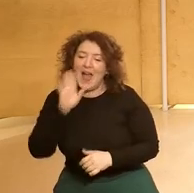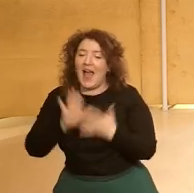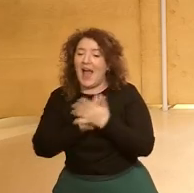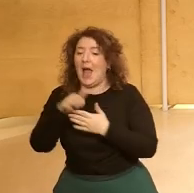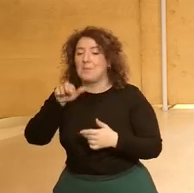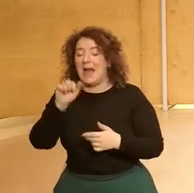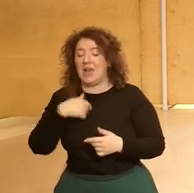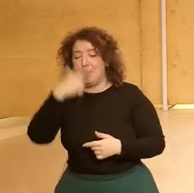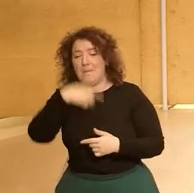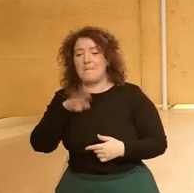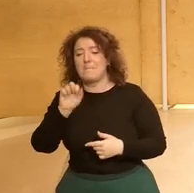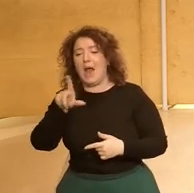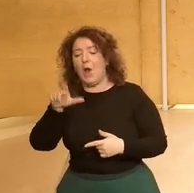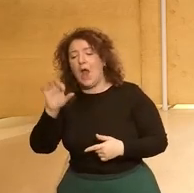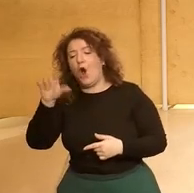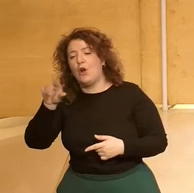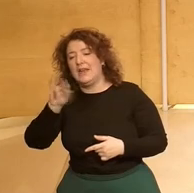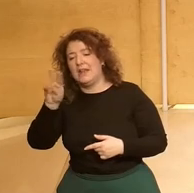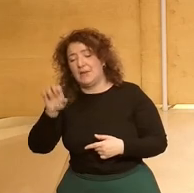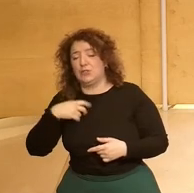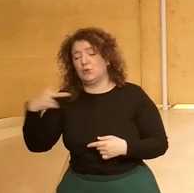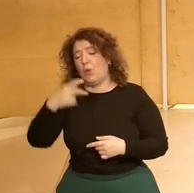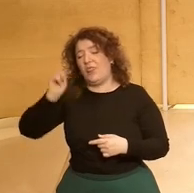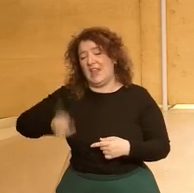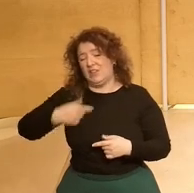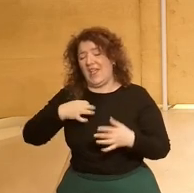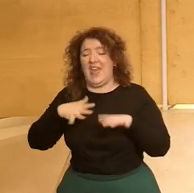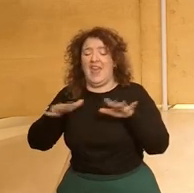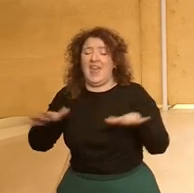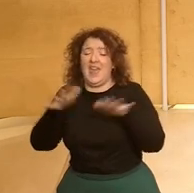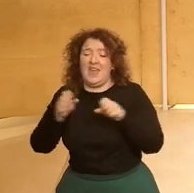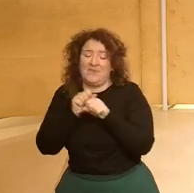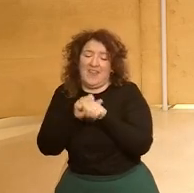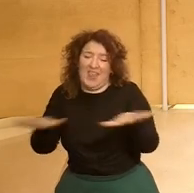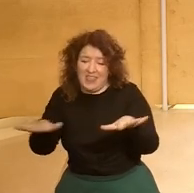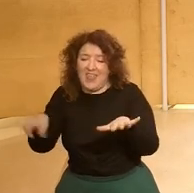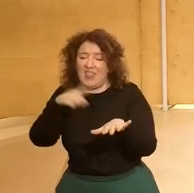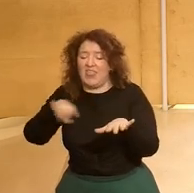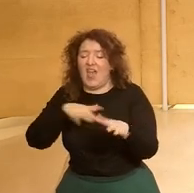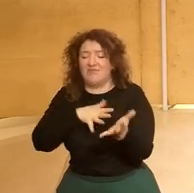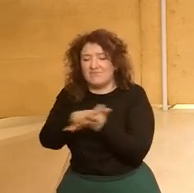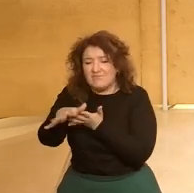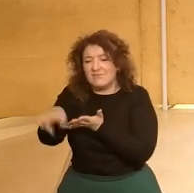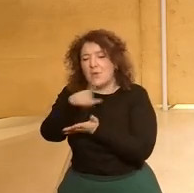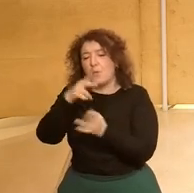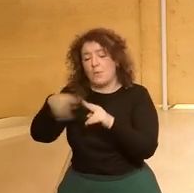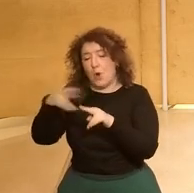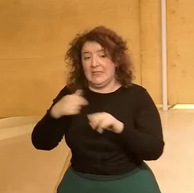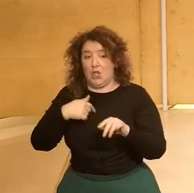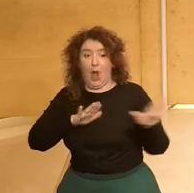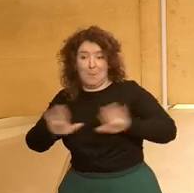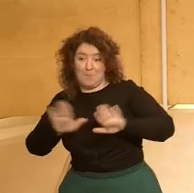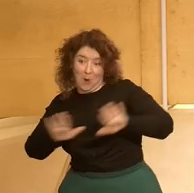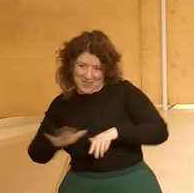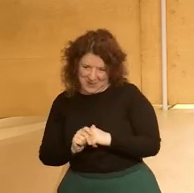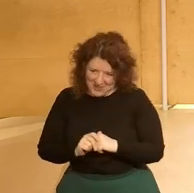María, soy Paula Oliver, subdirectora de Incidencia Política en Talento para el Futuro y vuestra moderadora preferida de hoy. Espero